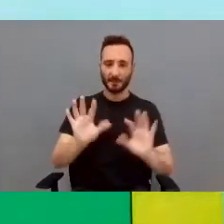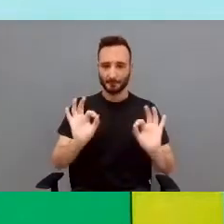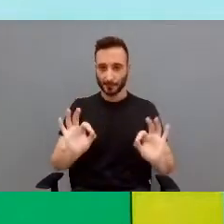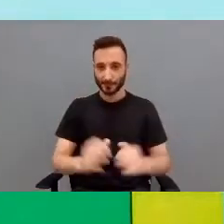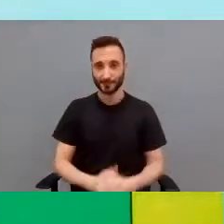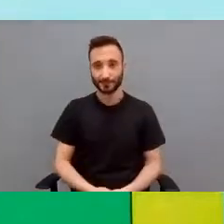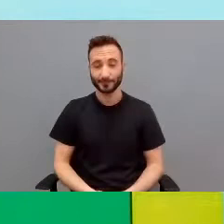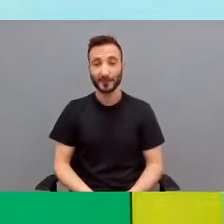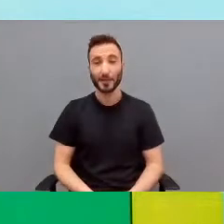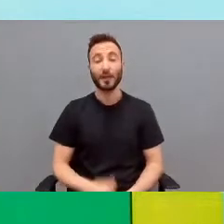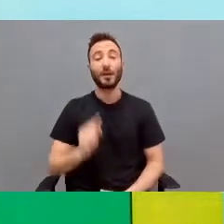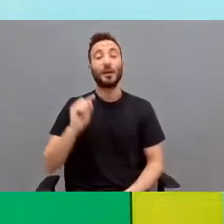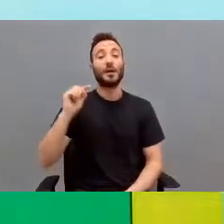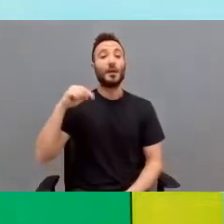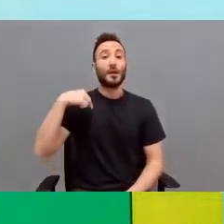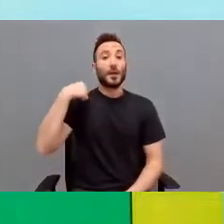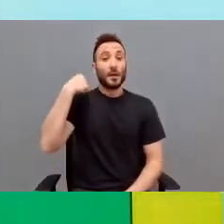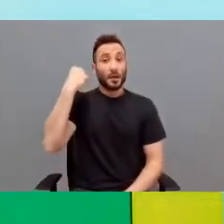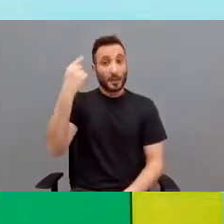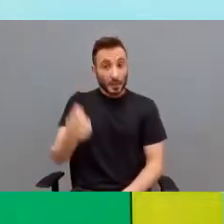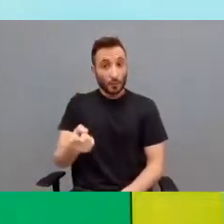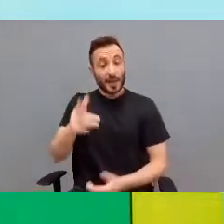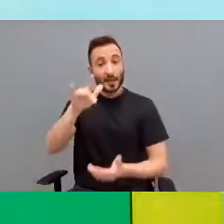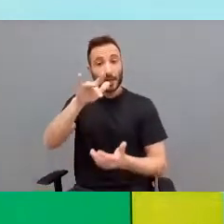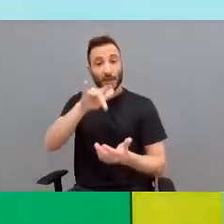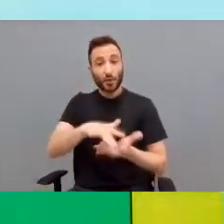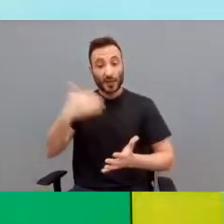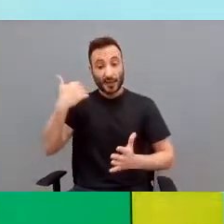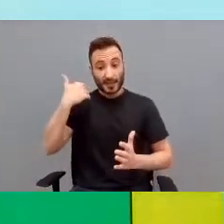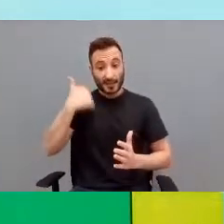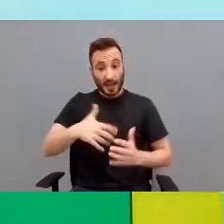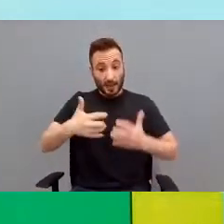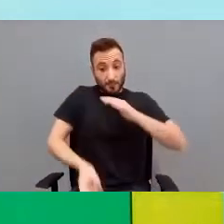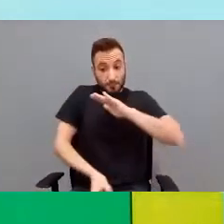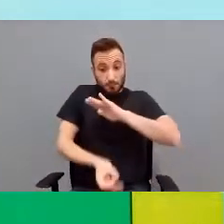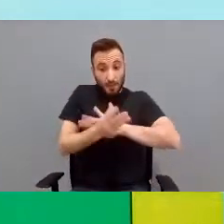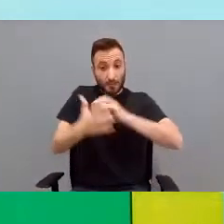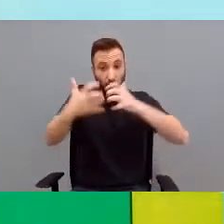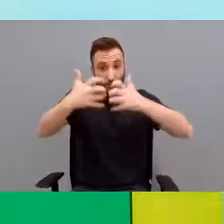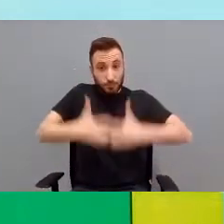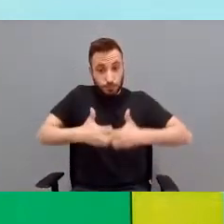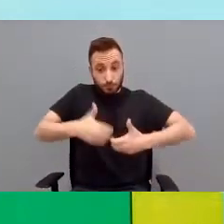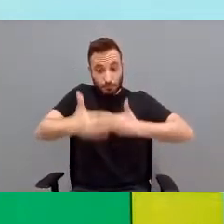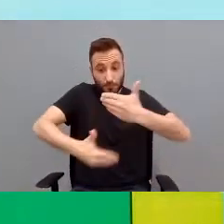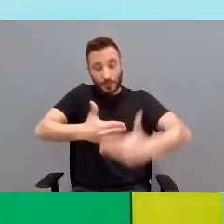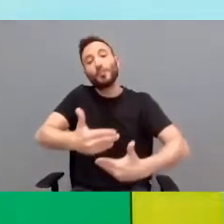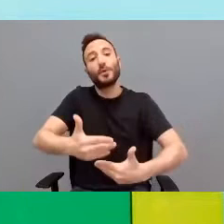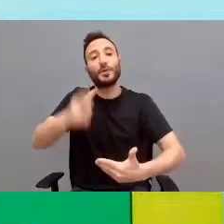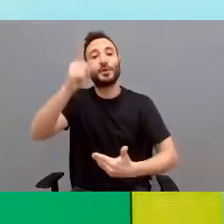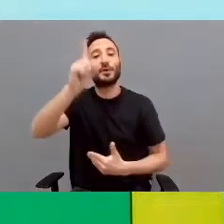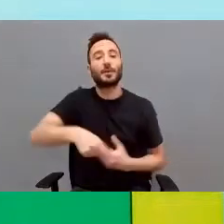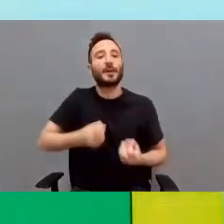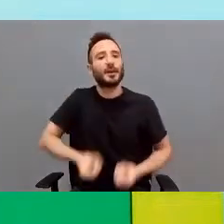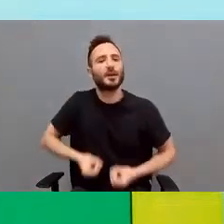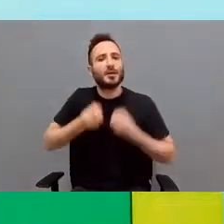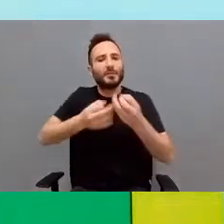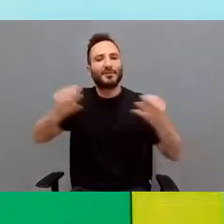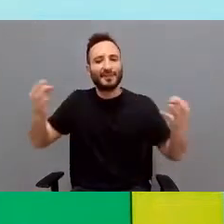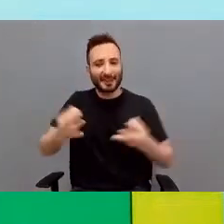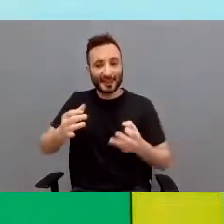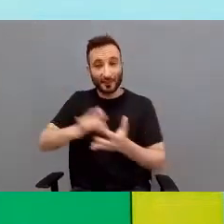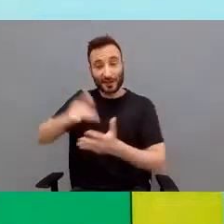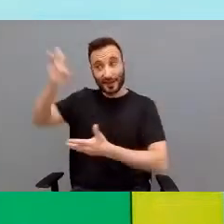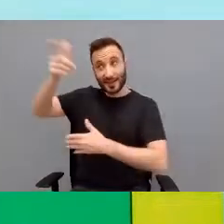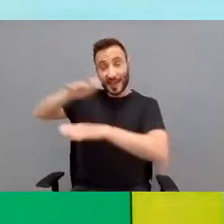Bueno, pues después de poner esto en marcha, también tenemos que contar que para la